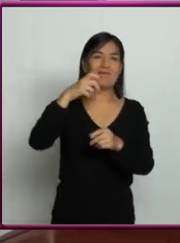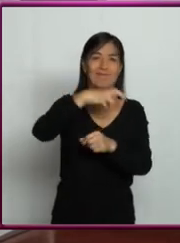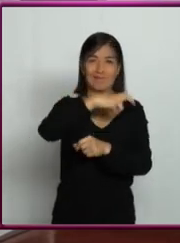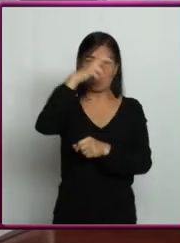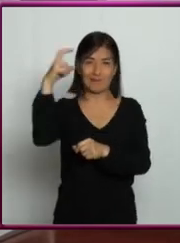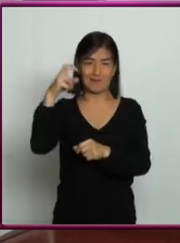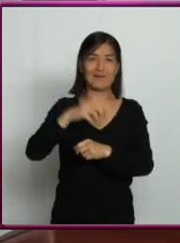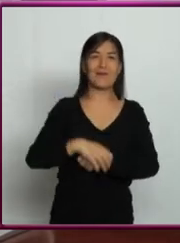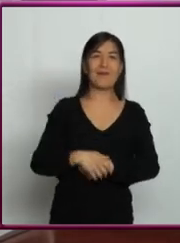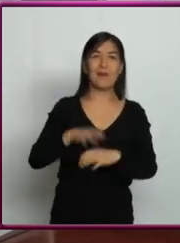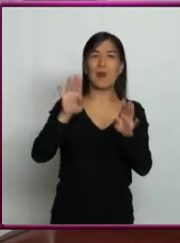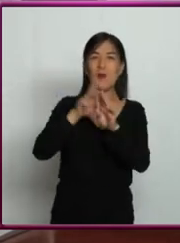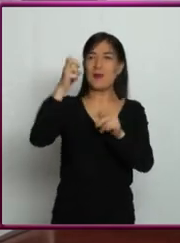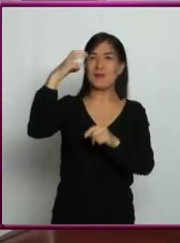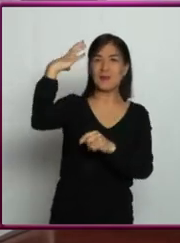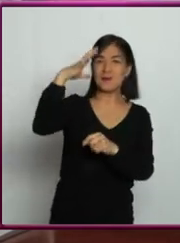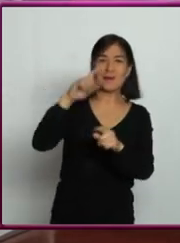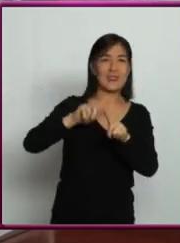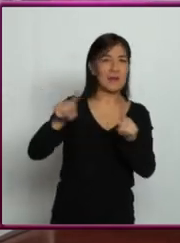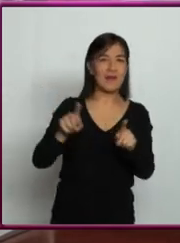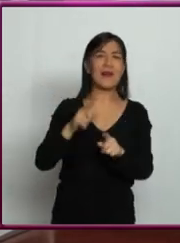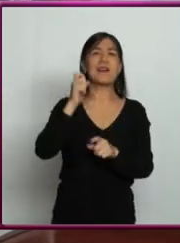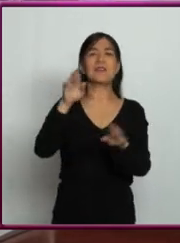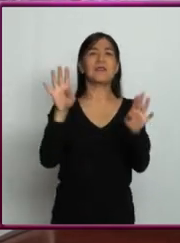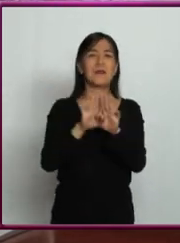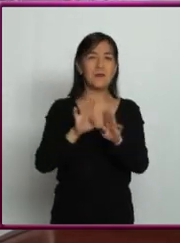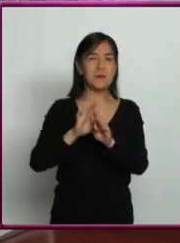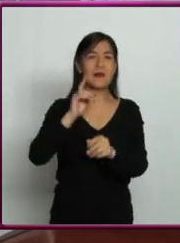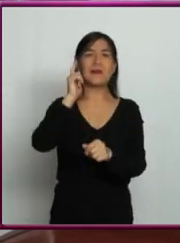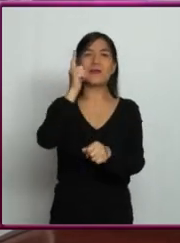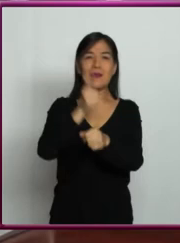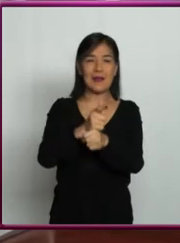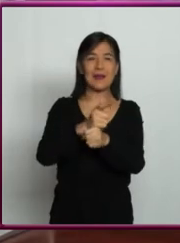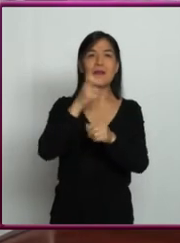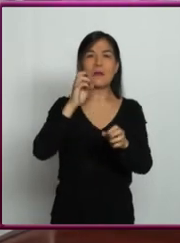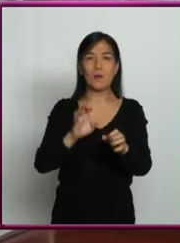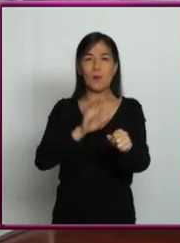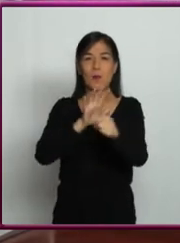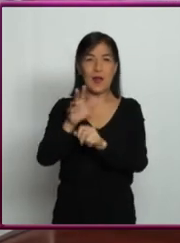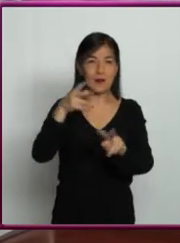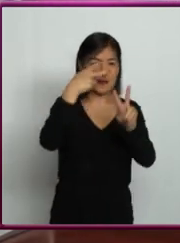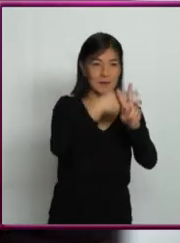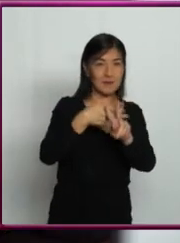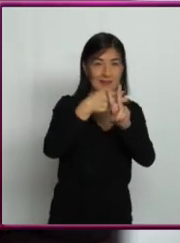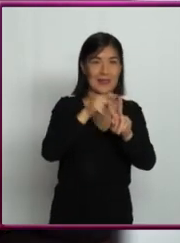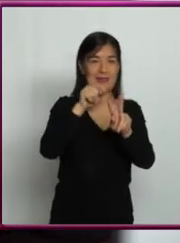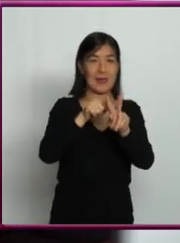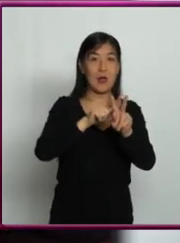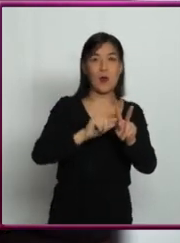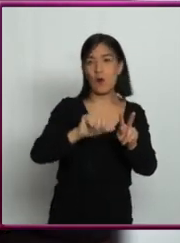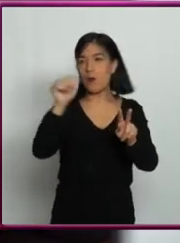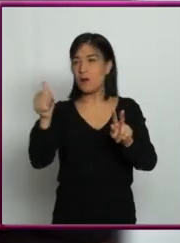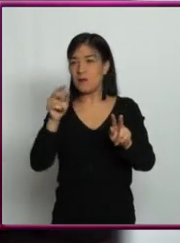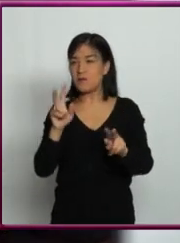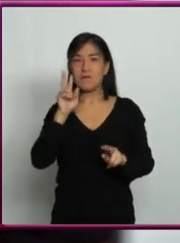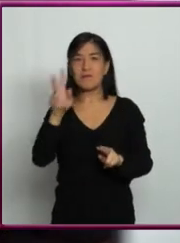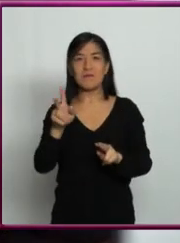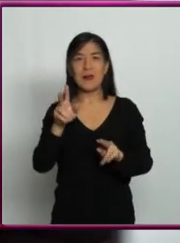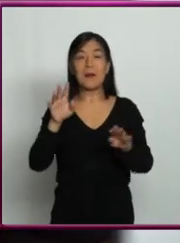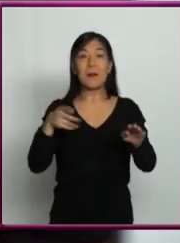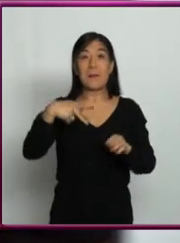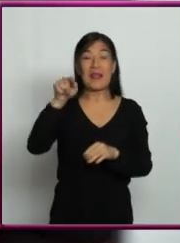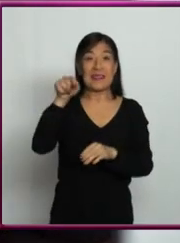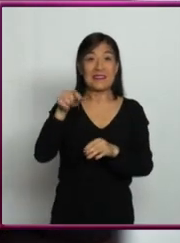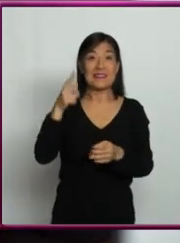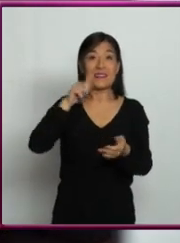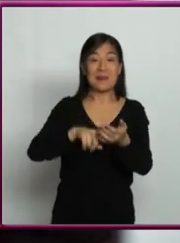en el Sistema Solar, se aplican allá. Entonces, pueden determinar cuál es la masa de la otra estrella que no ves. Y te das cuenta que es enorme. Se